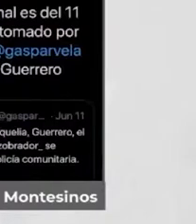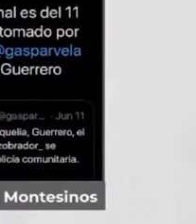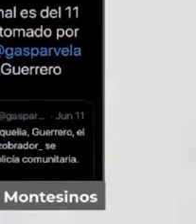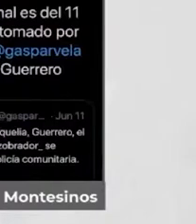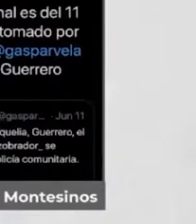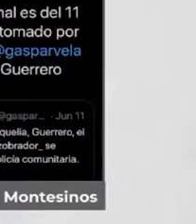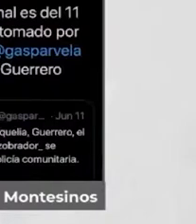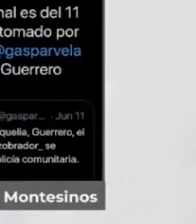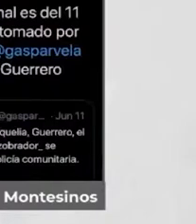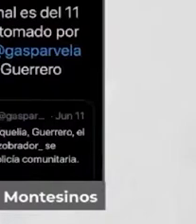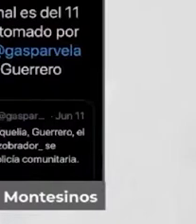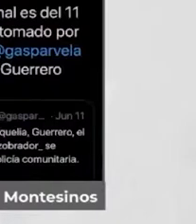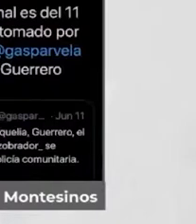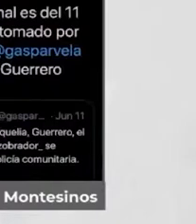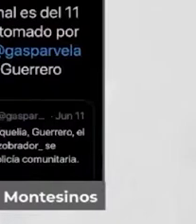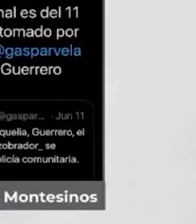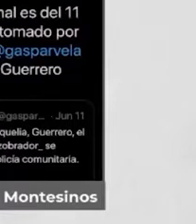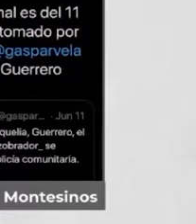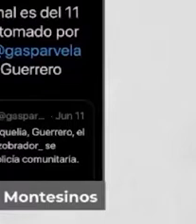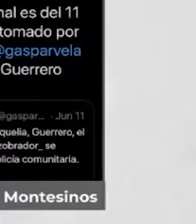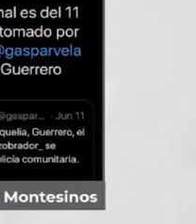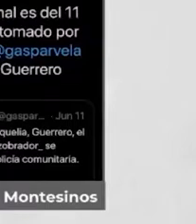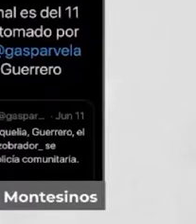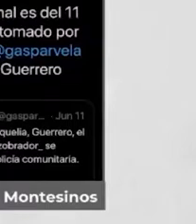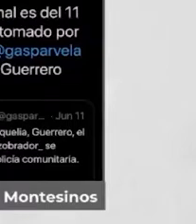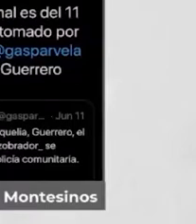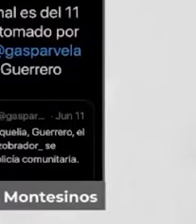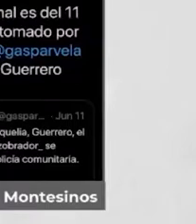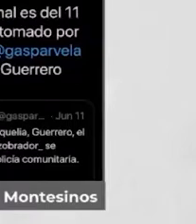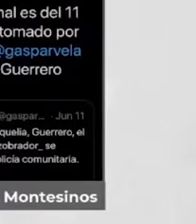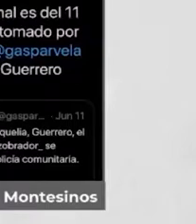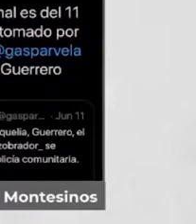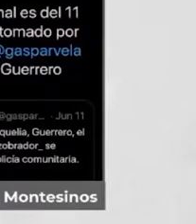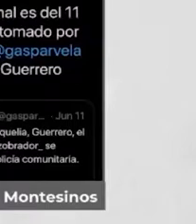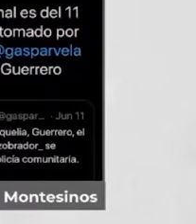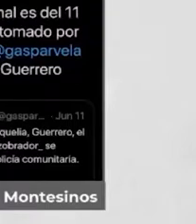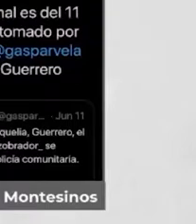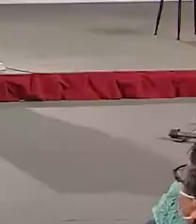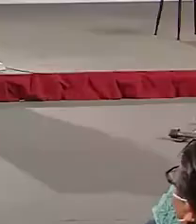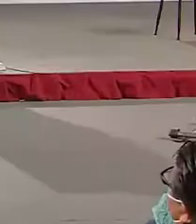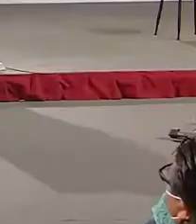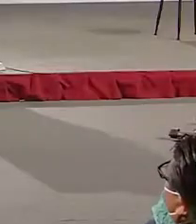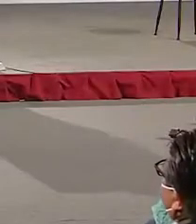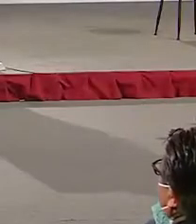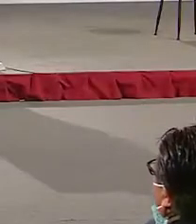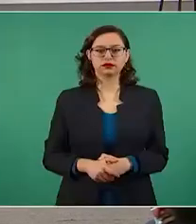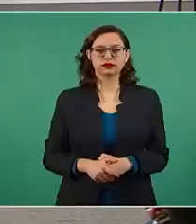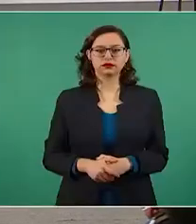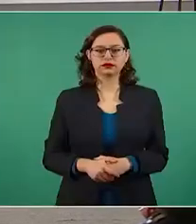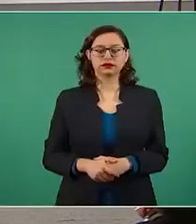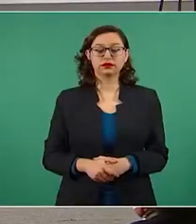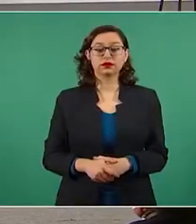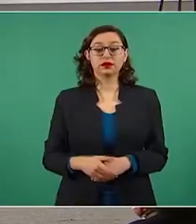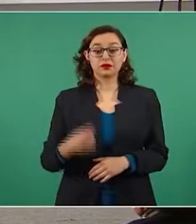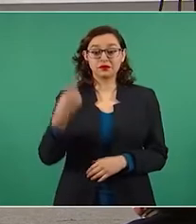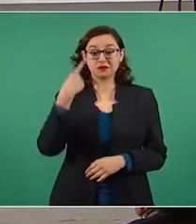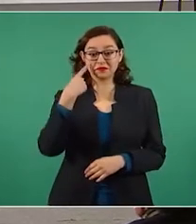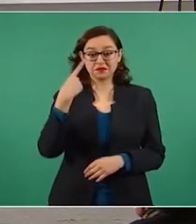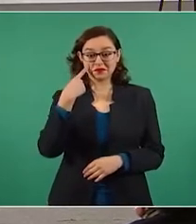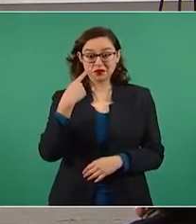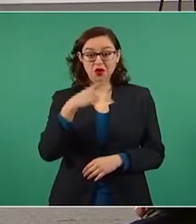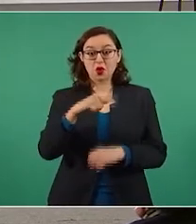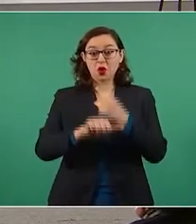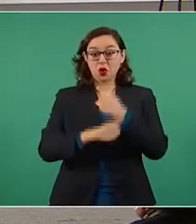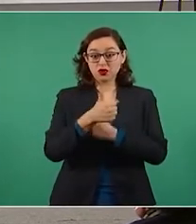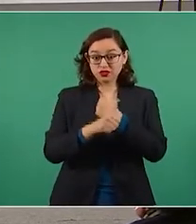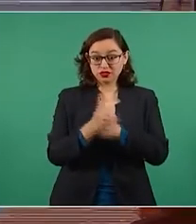Vela en Giraport Guerrero al presidente saludando a una policía comunitaria, a